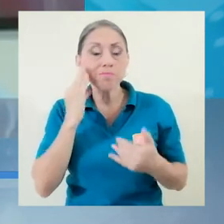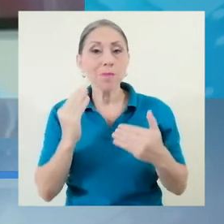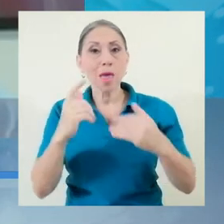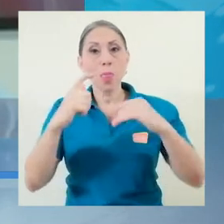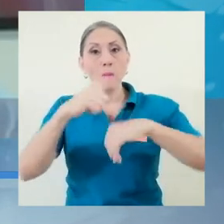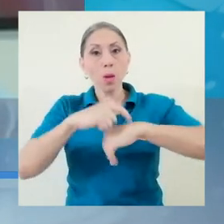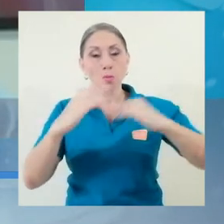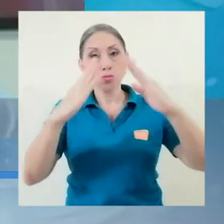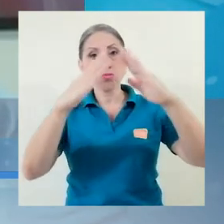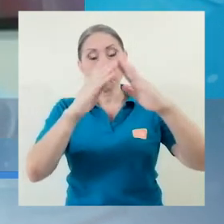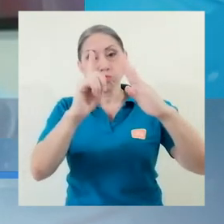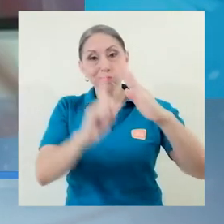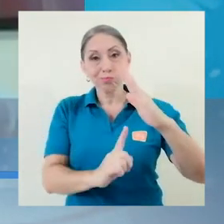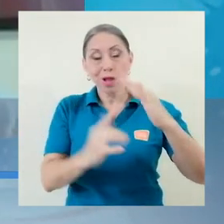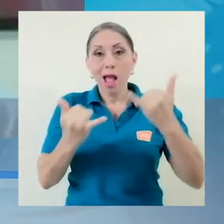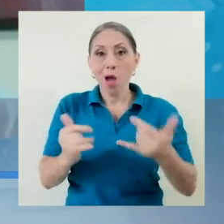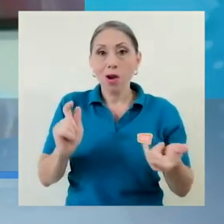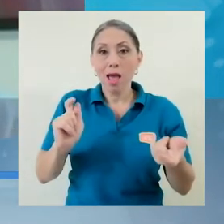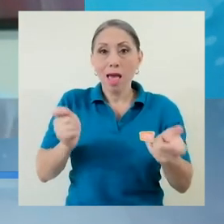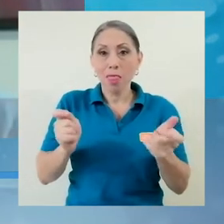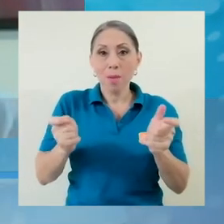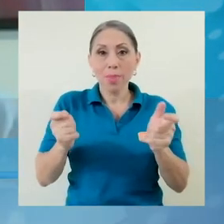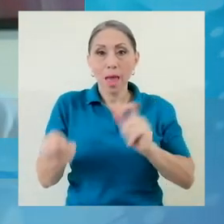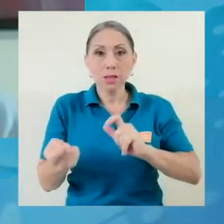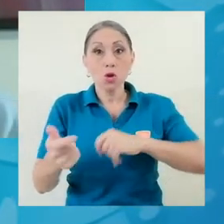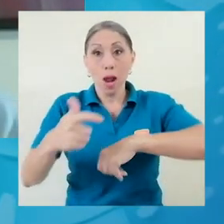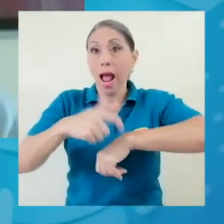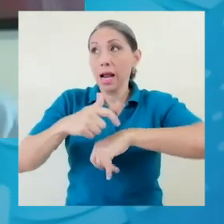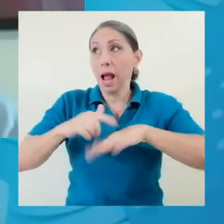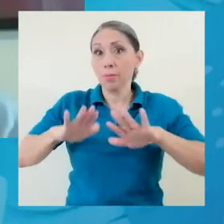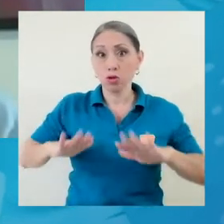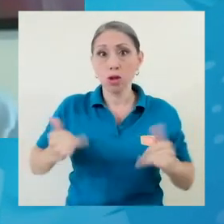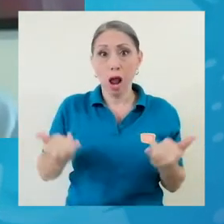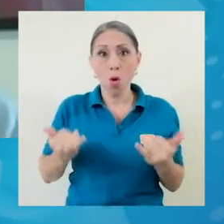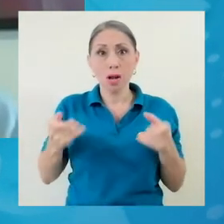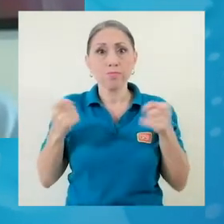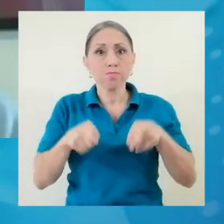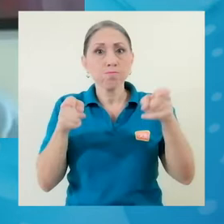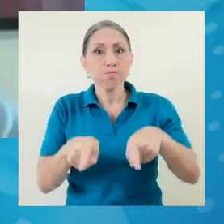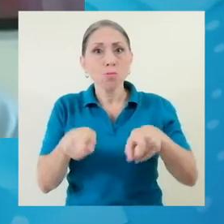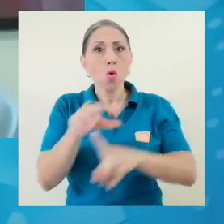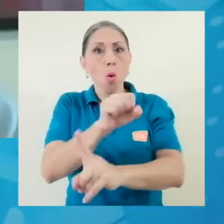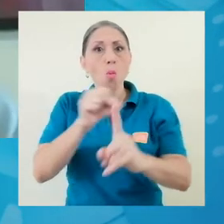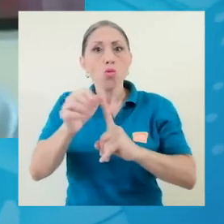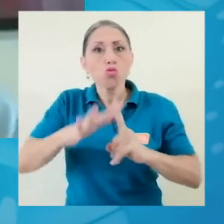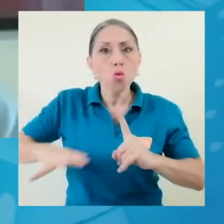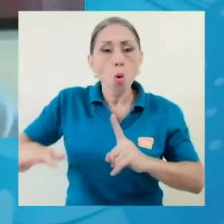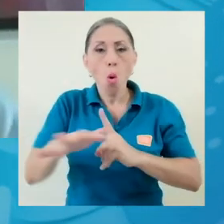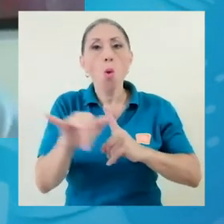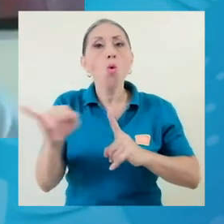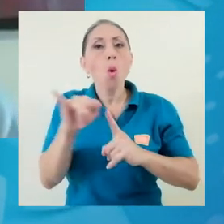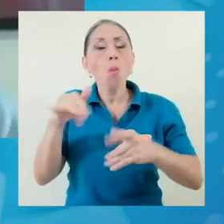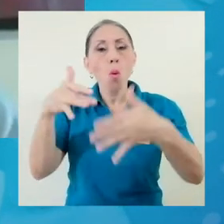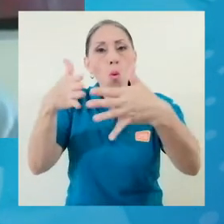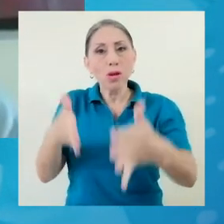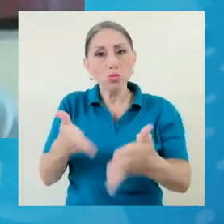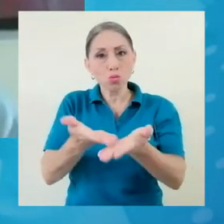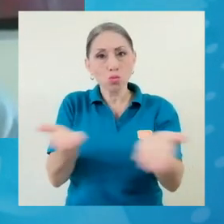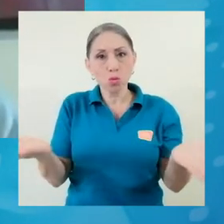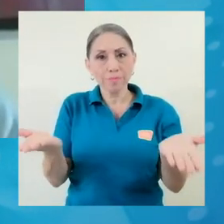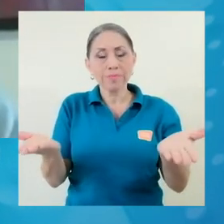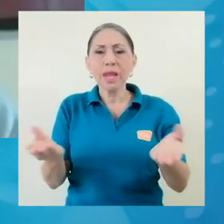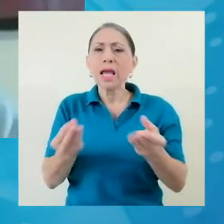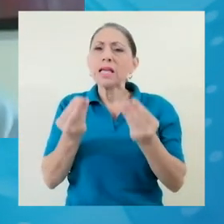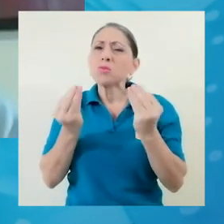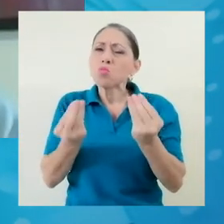proceso de cuarentena, este proceso de adaptación a los cambios que estamos viviendo como sociedad y como población estudiantil y